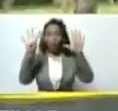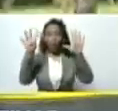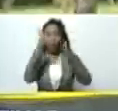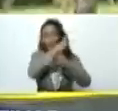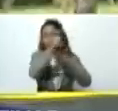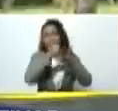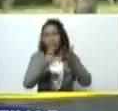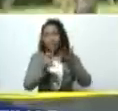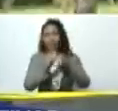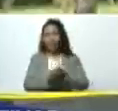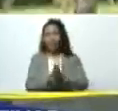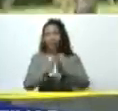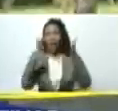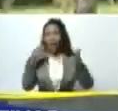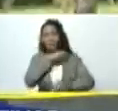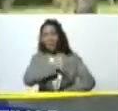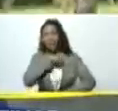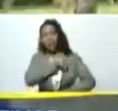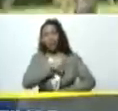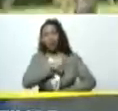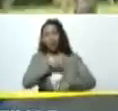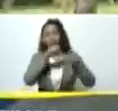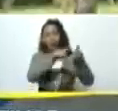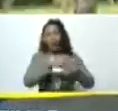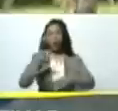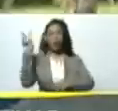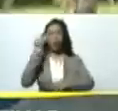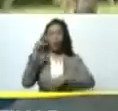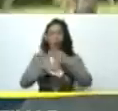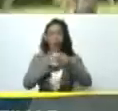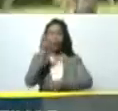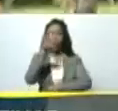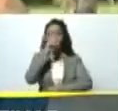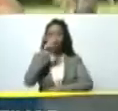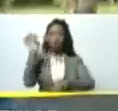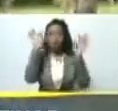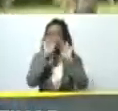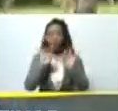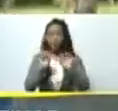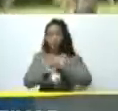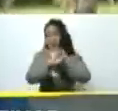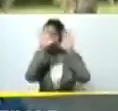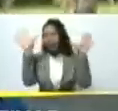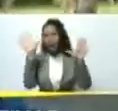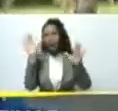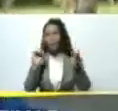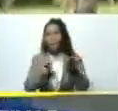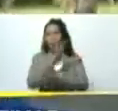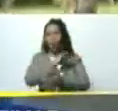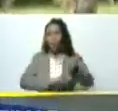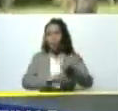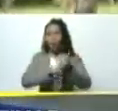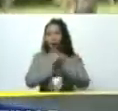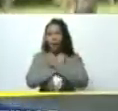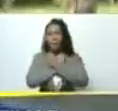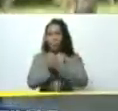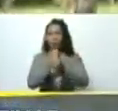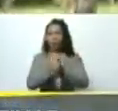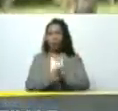de la gran misión agrovenezuela que hace dos años de manera preclara relanzamos con amor